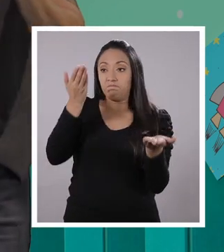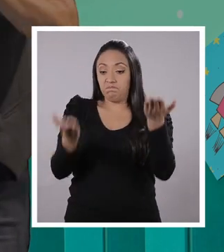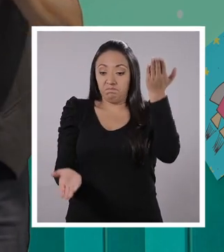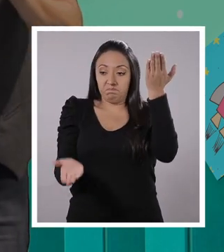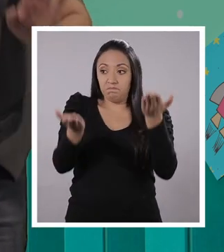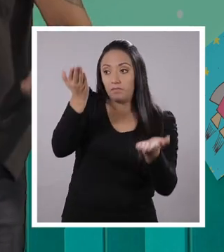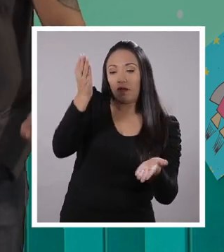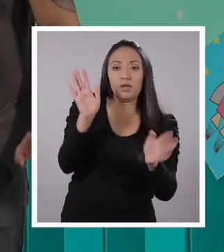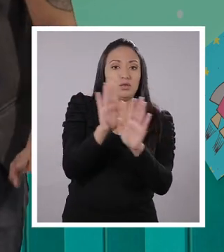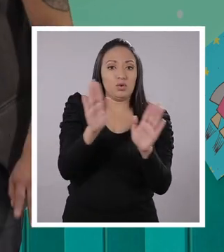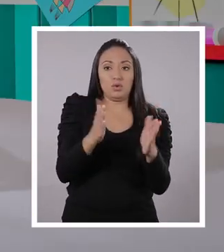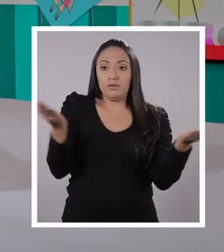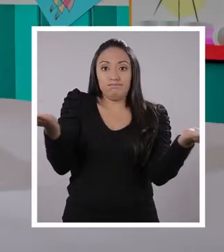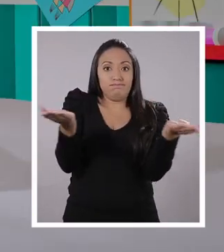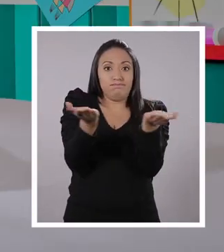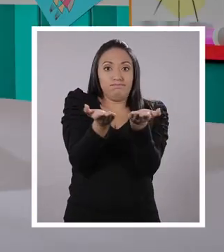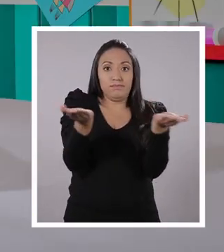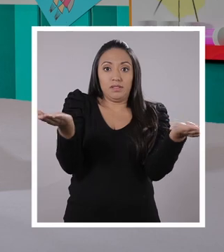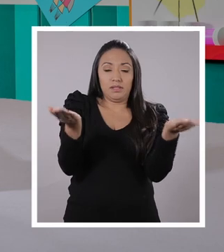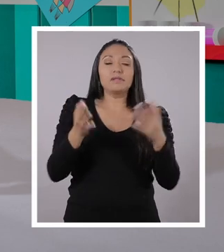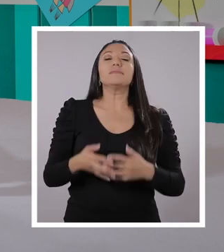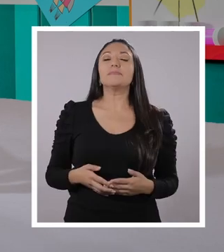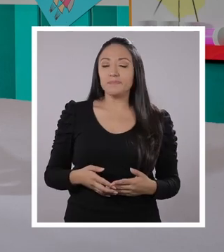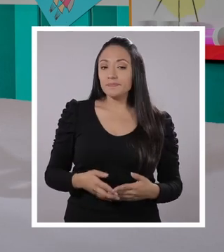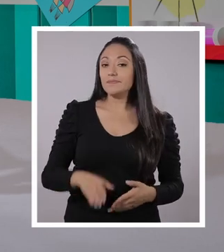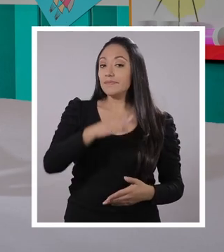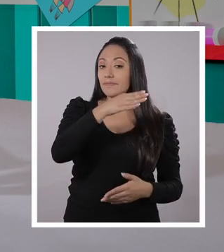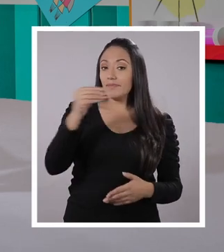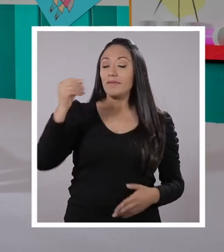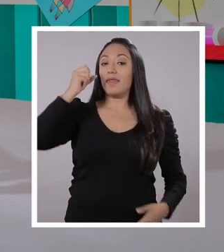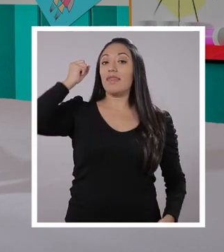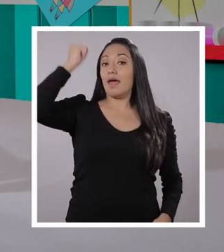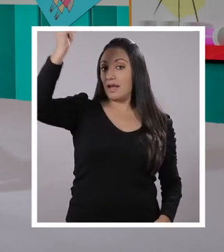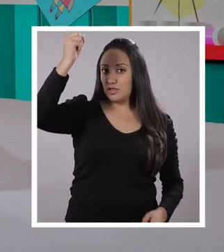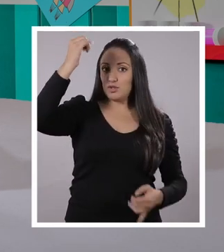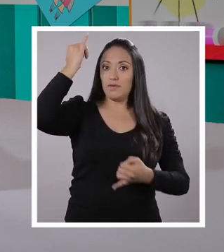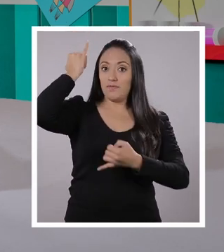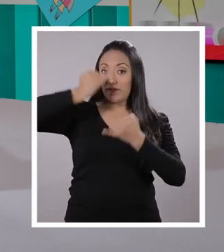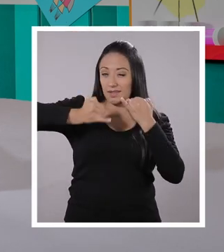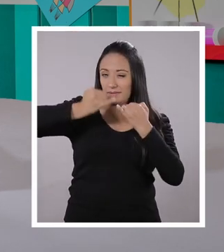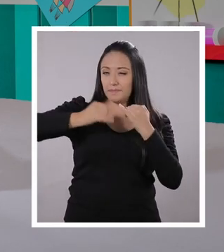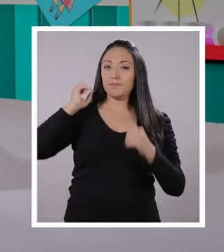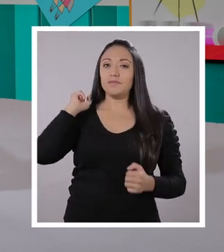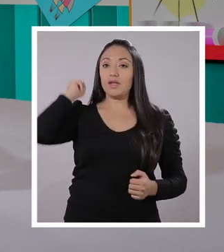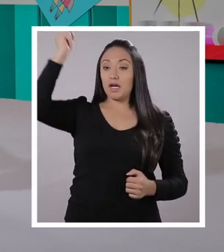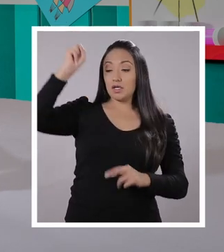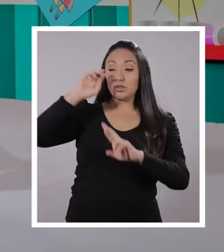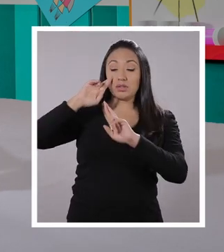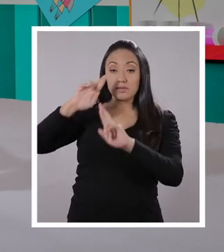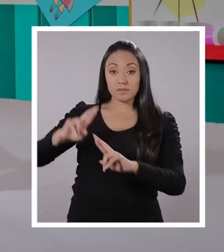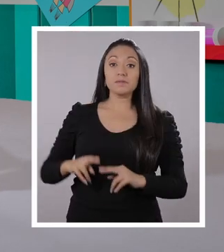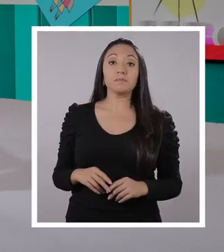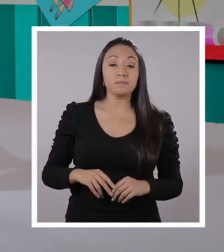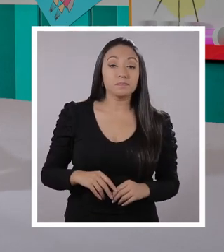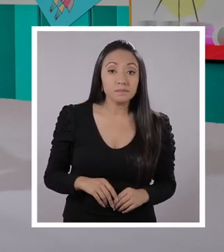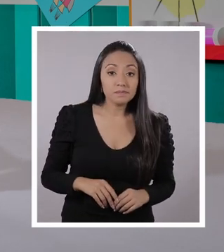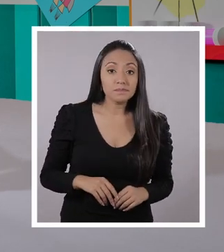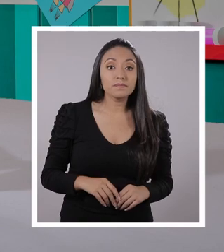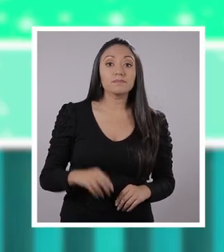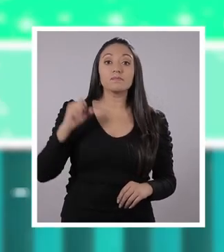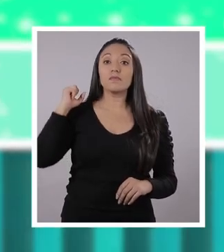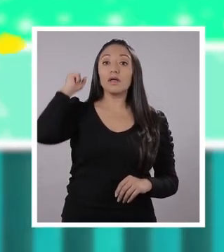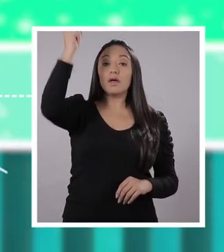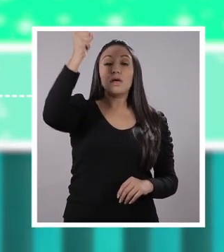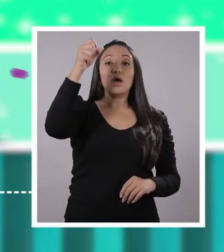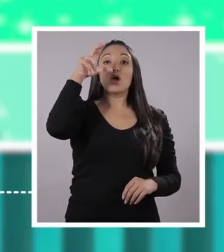Muy bien. Y este que me encanta mucho. ¿Cuál? Y que tenemos que hacerlo respetar. A ver. Los niños tienen derecho a